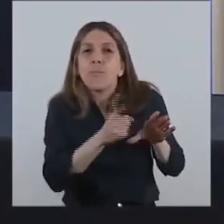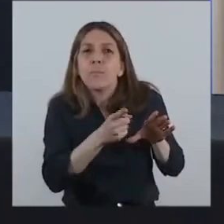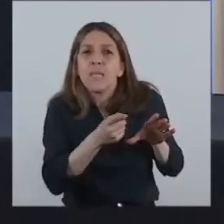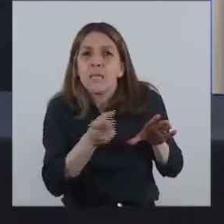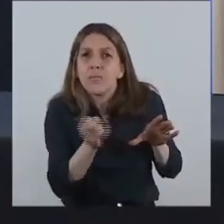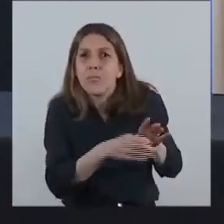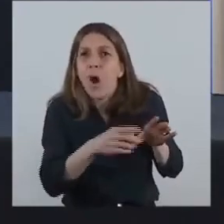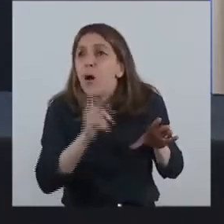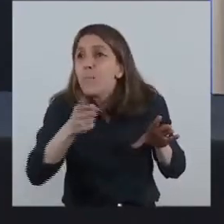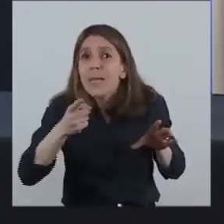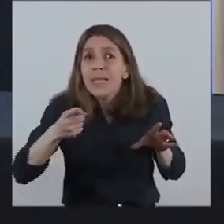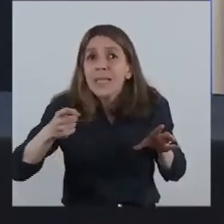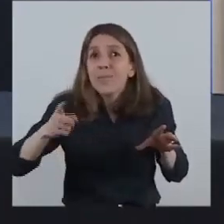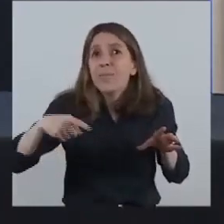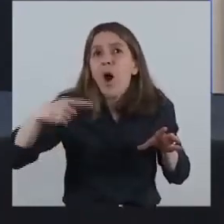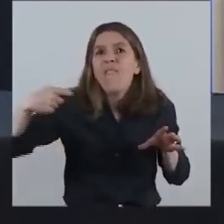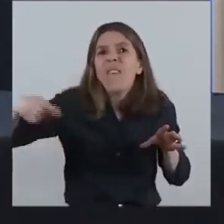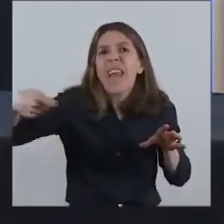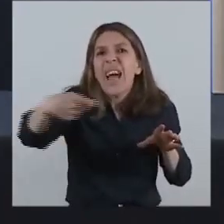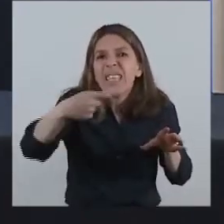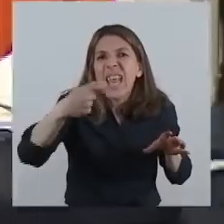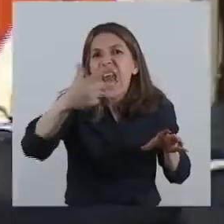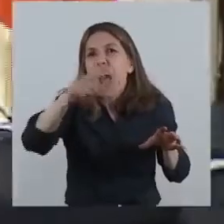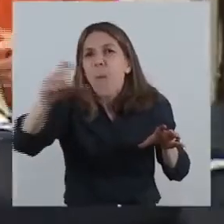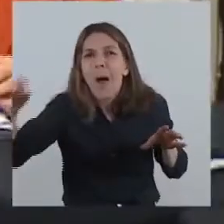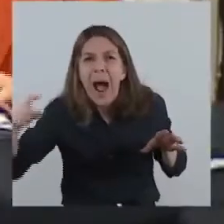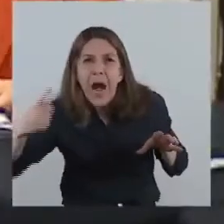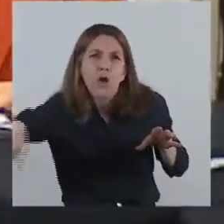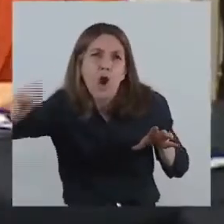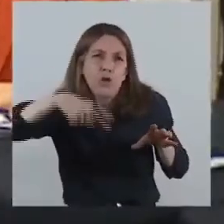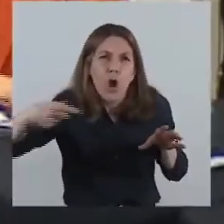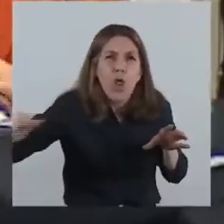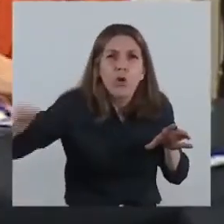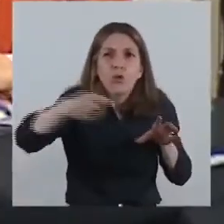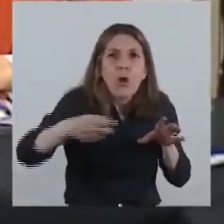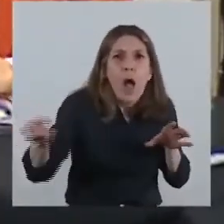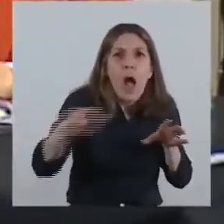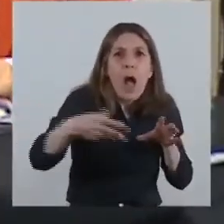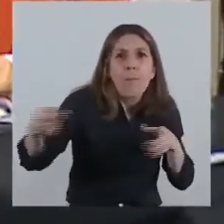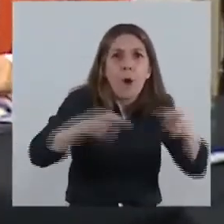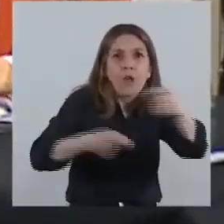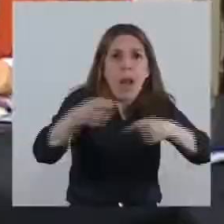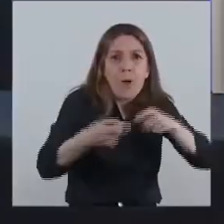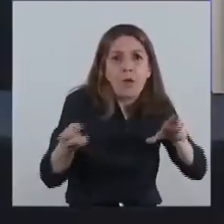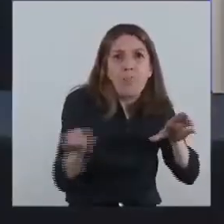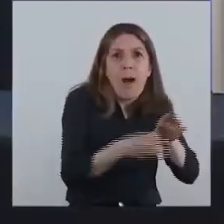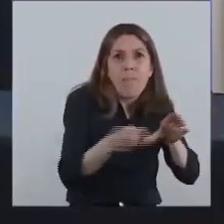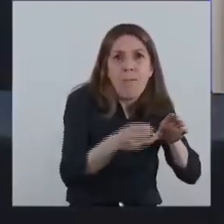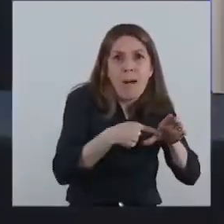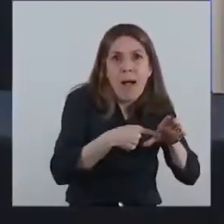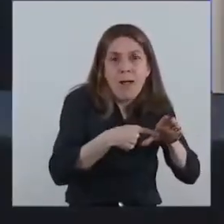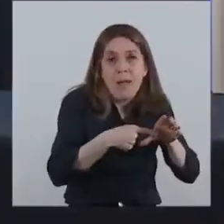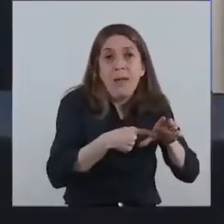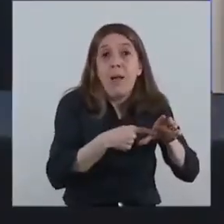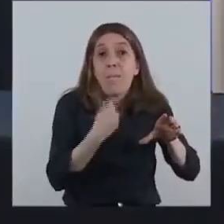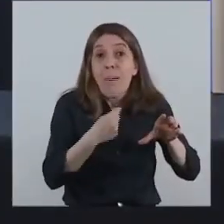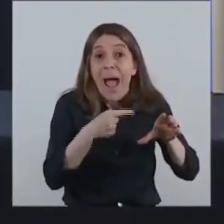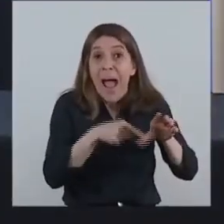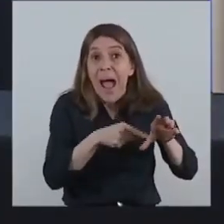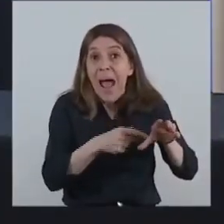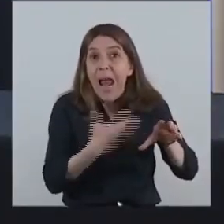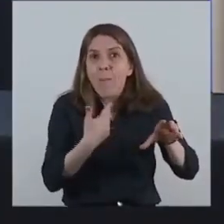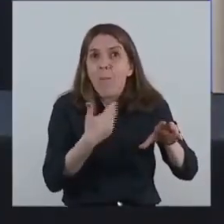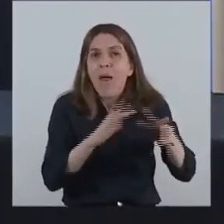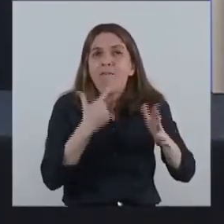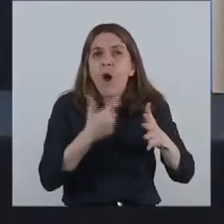financia con aportes de las entidades financieras y en parte con una porción de la cuota del crédito que permita dar una cobertura para que esta